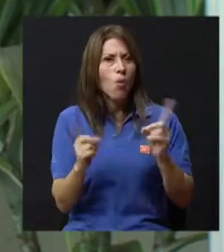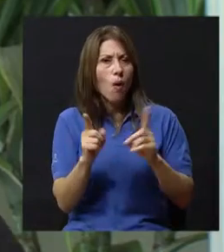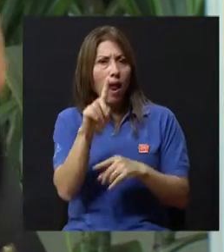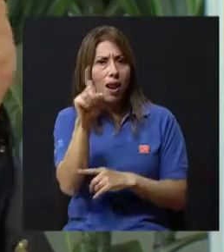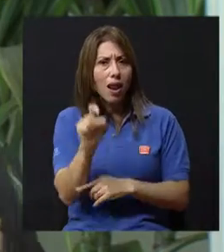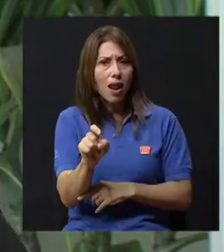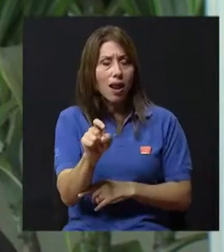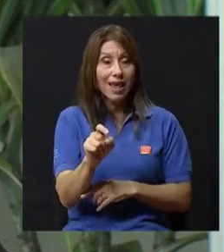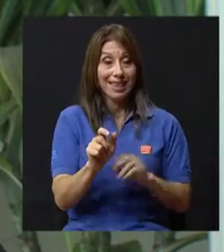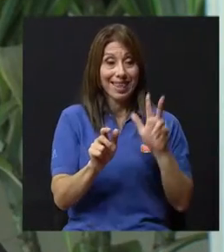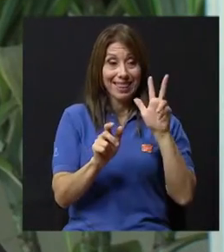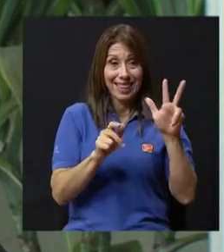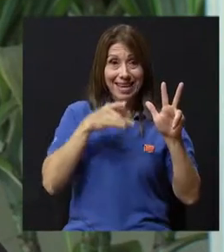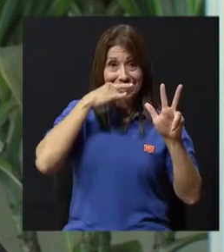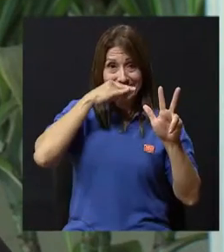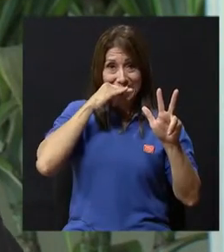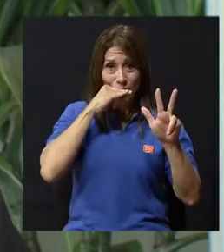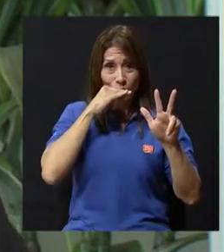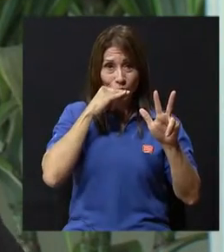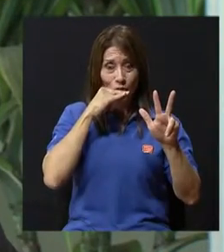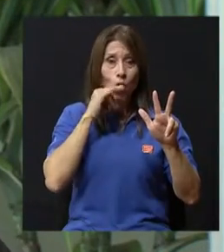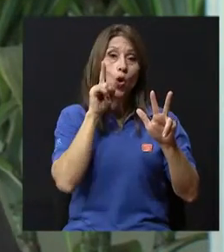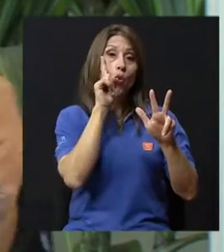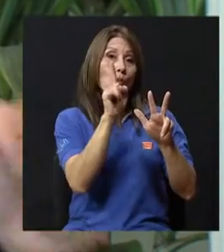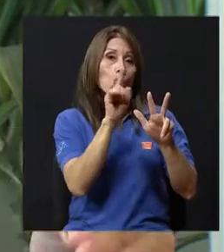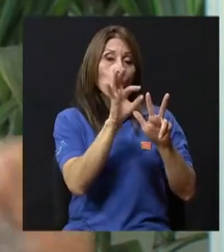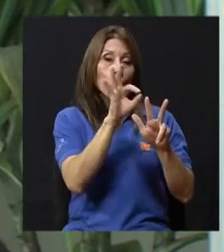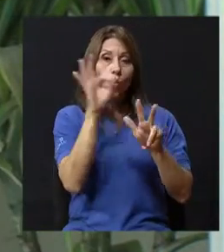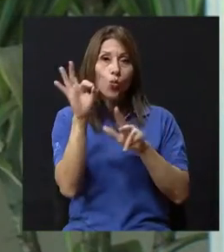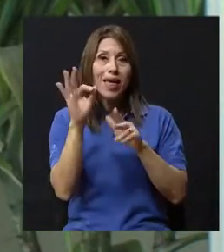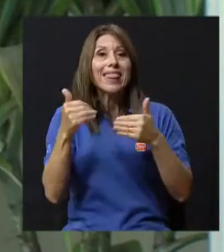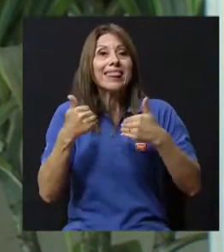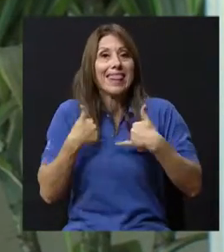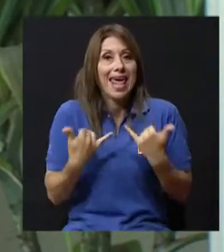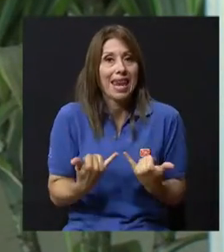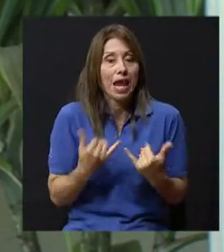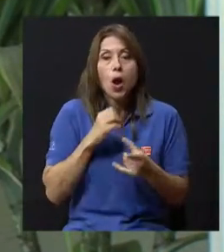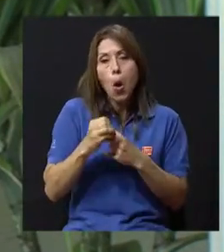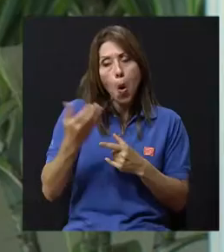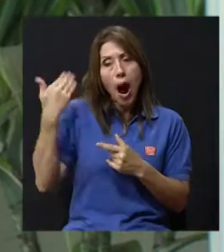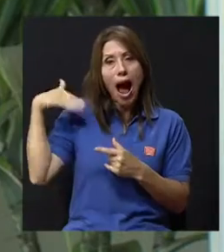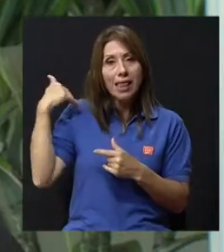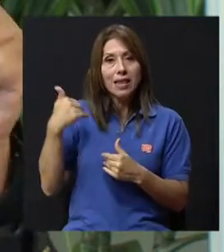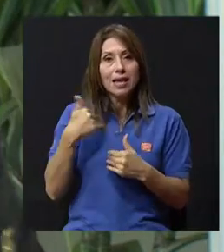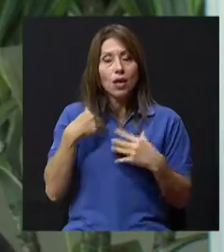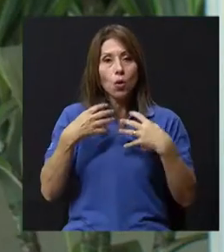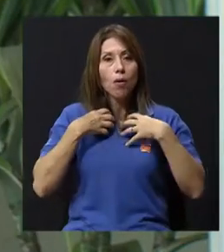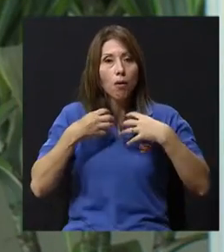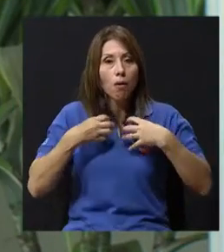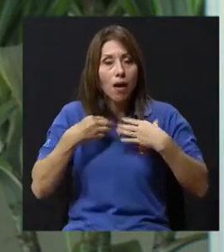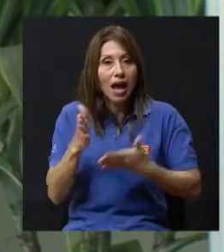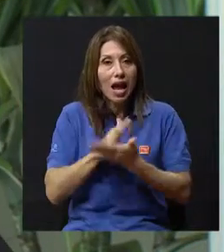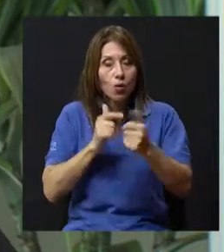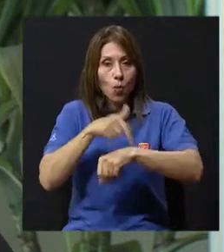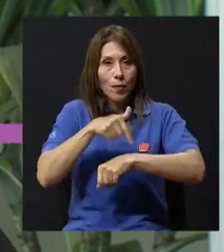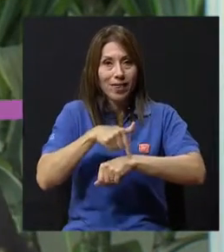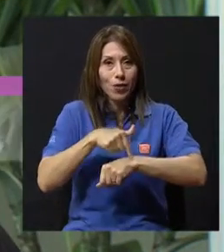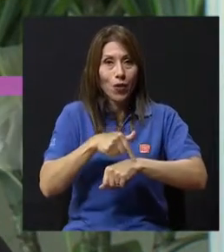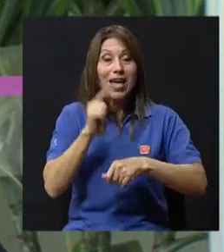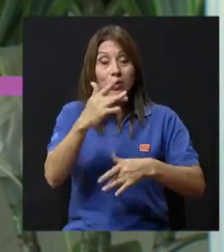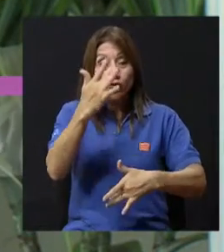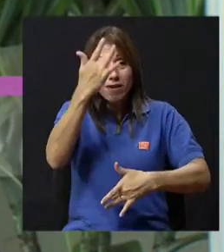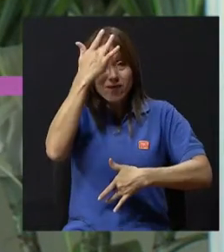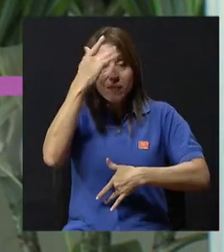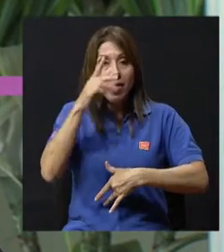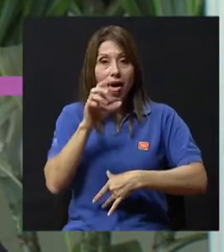que casi que uno de cada tres niños tiene o ha tenido asma en algún momento en su vida. Y es la enfermedad crónica más